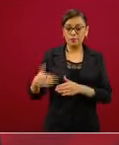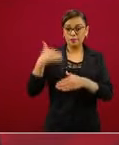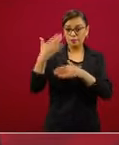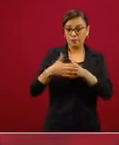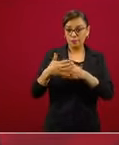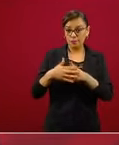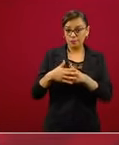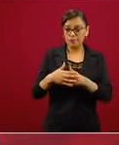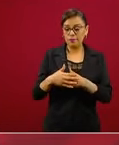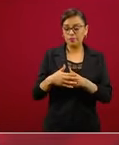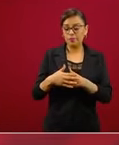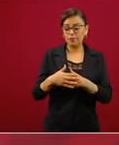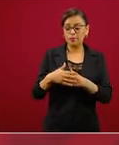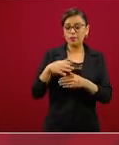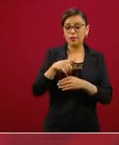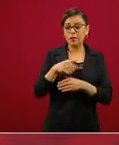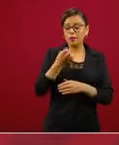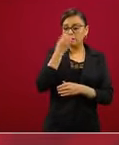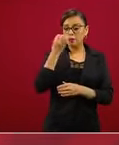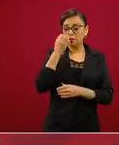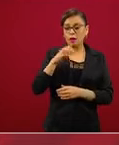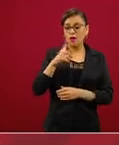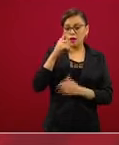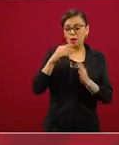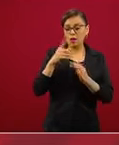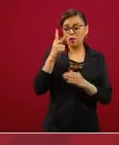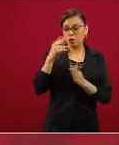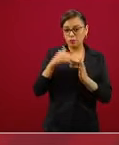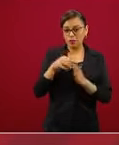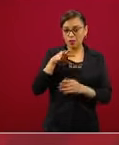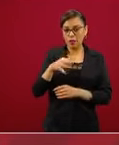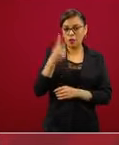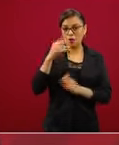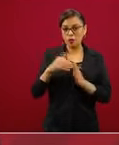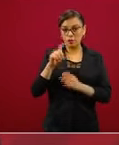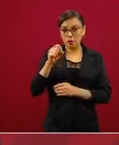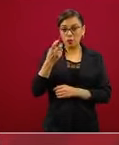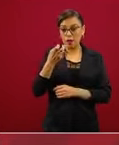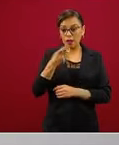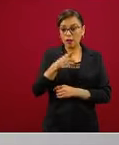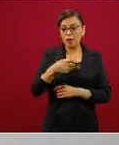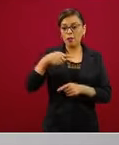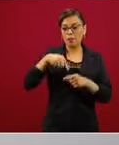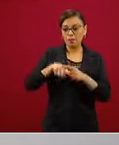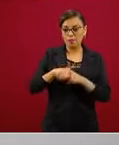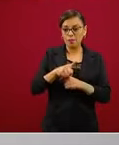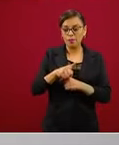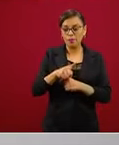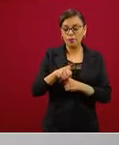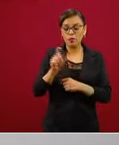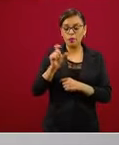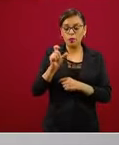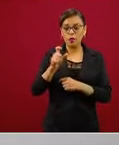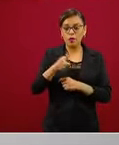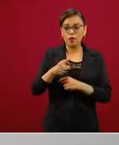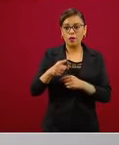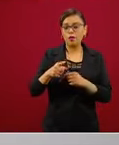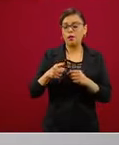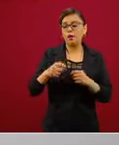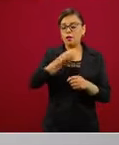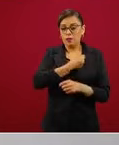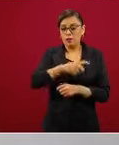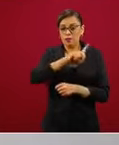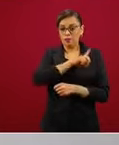asegurado, como lo hemos expresado en anteriores ocasiones. Al inicio de esta Jornada Nacional de Sana Distancia ya se habían